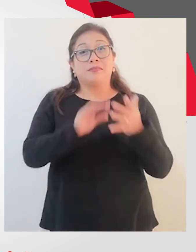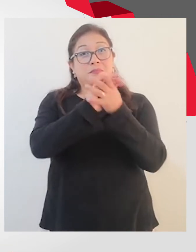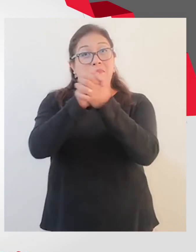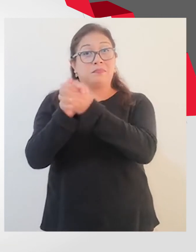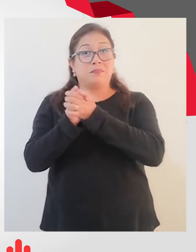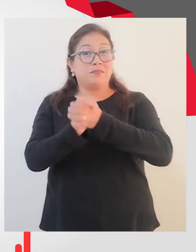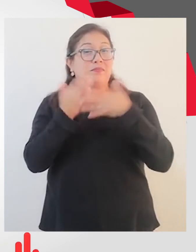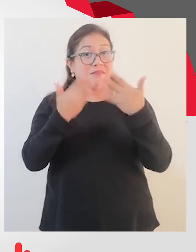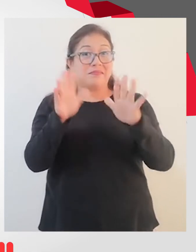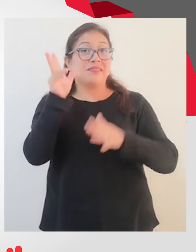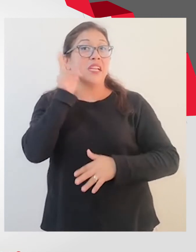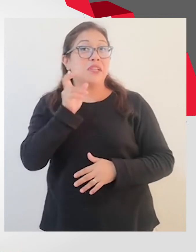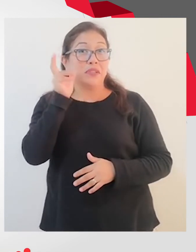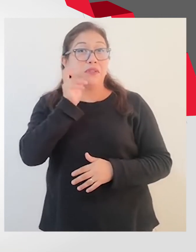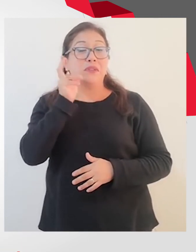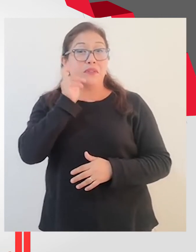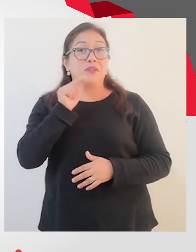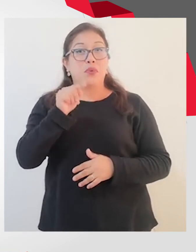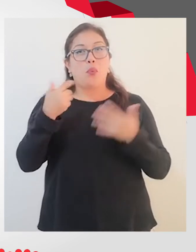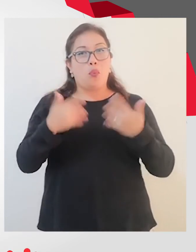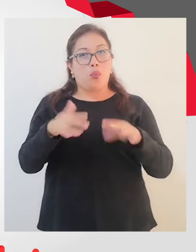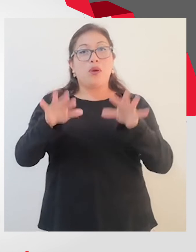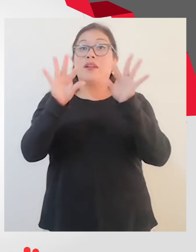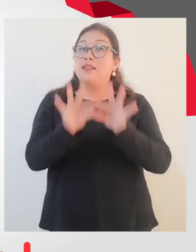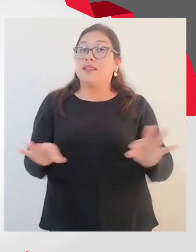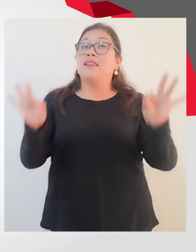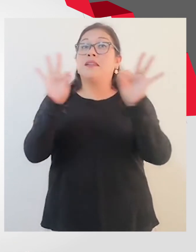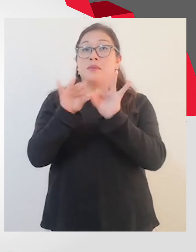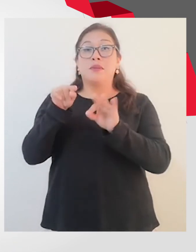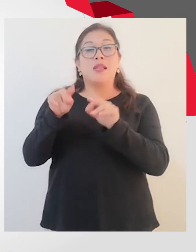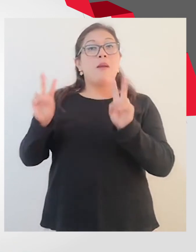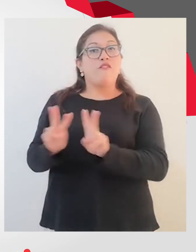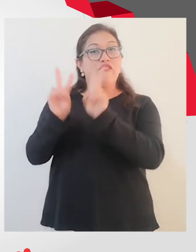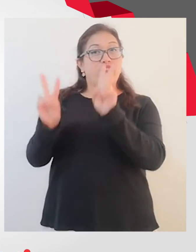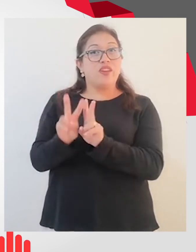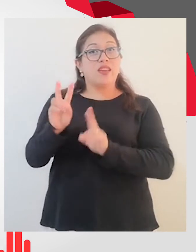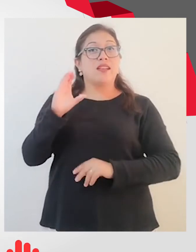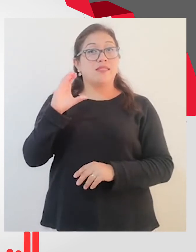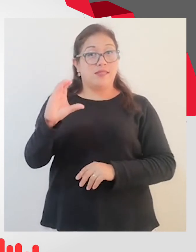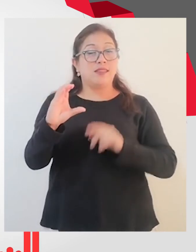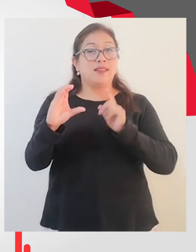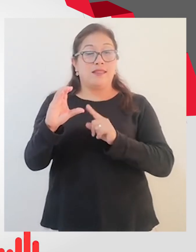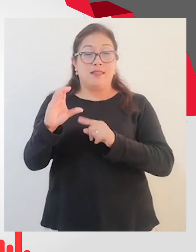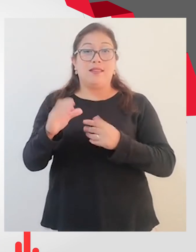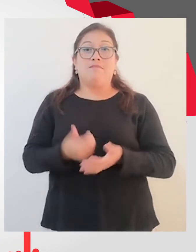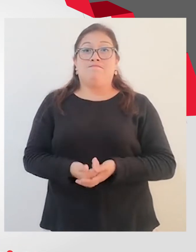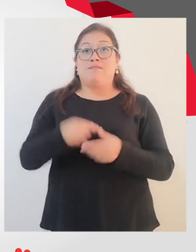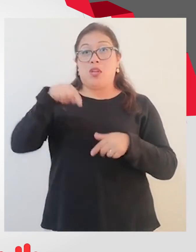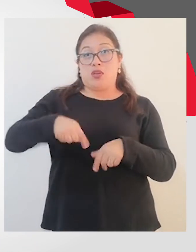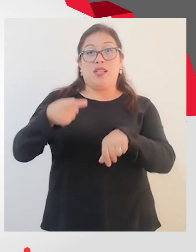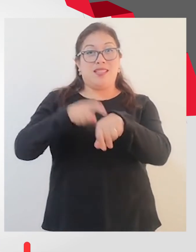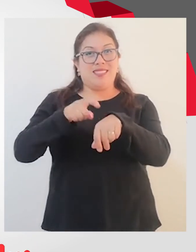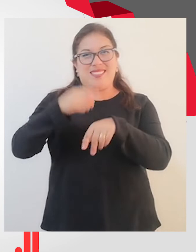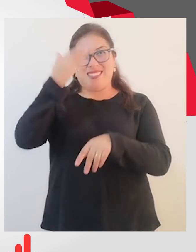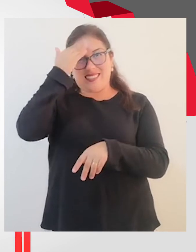Amigas y amigos, hemos escuchado la importancia que tiene la vitamina C justamente en este